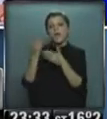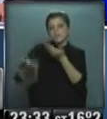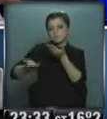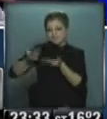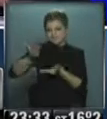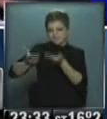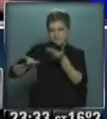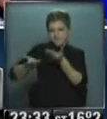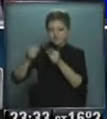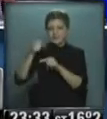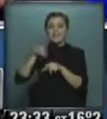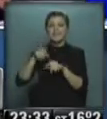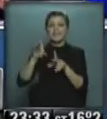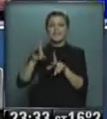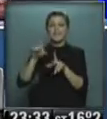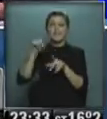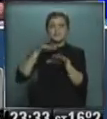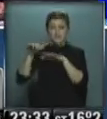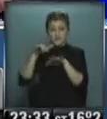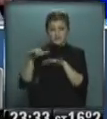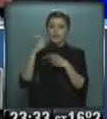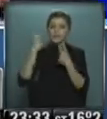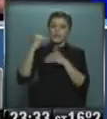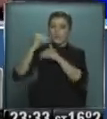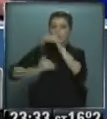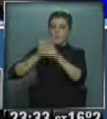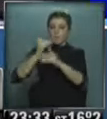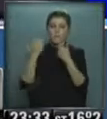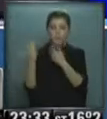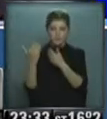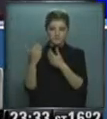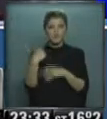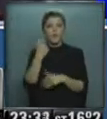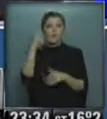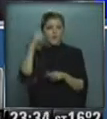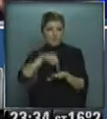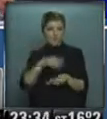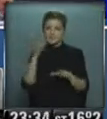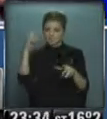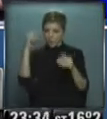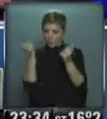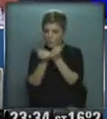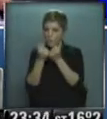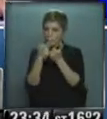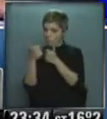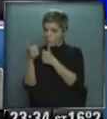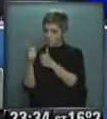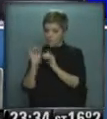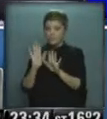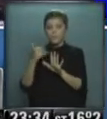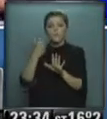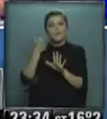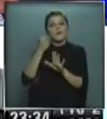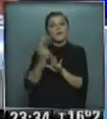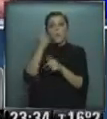las arcas fiscales en este aspecto y se pueda avanzar te diría que hubo bastante acuerdo en este punto y podríamos atrevarnos a decir